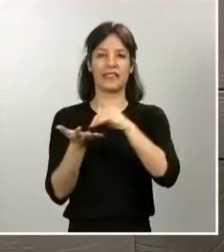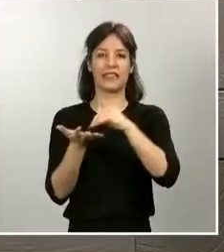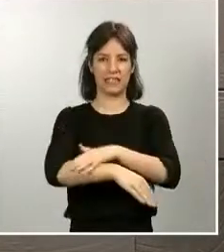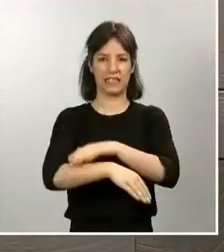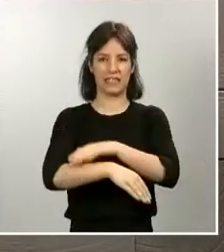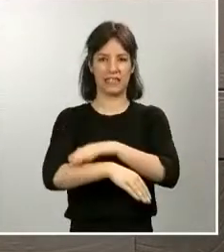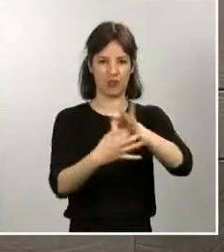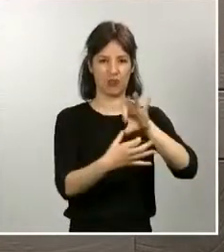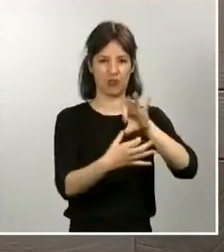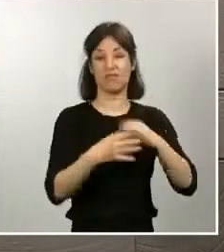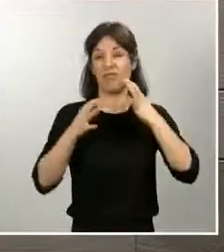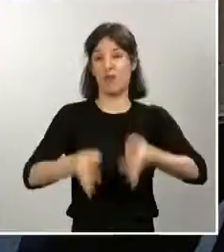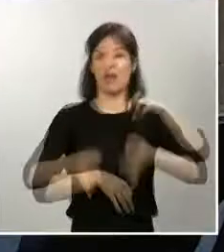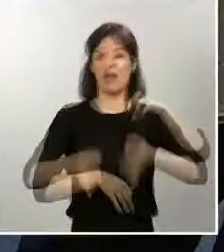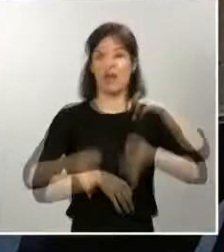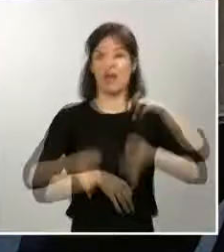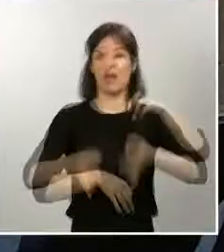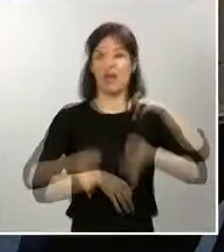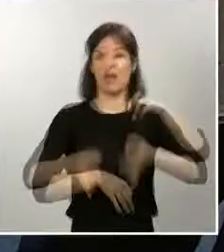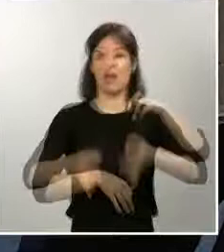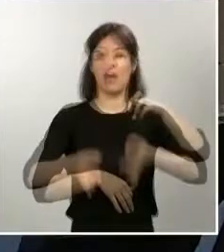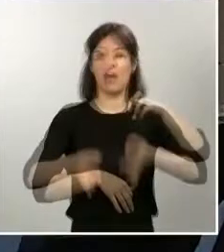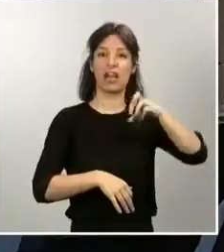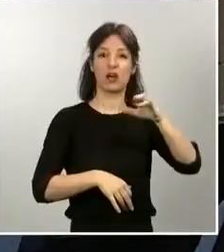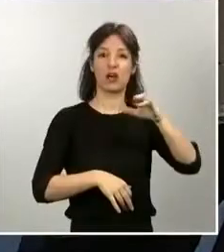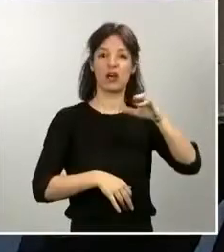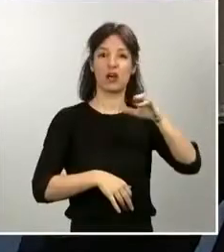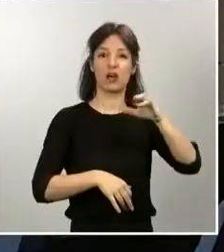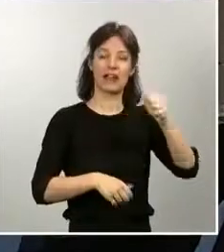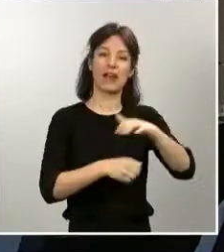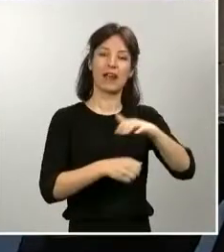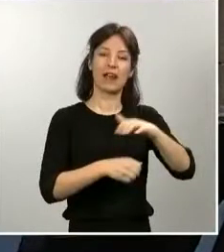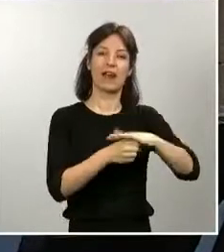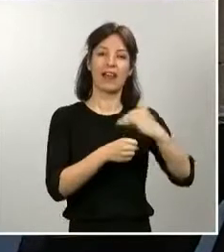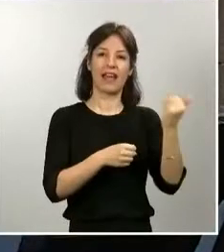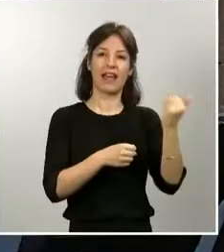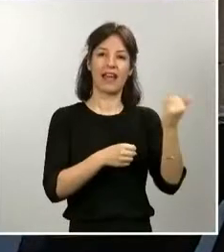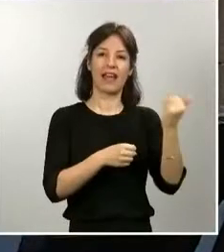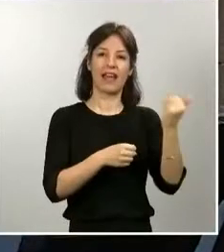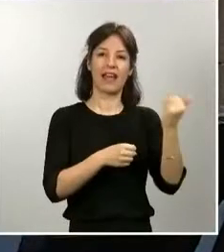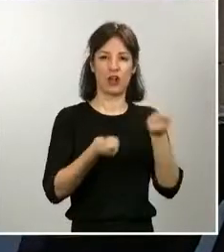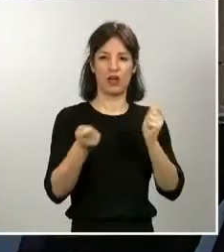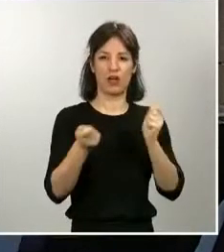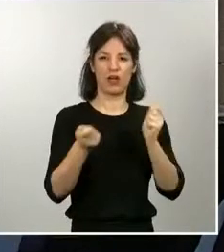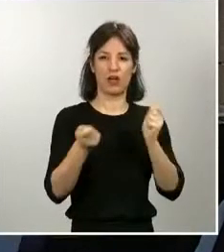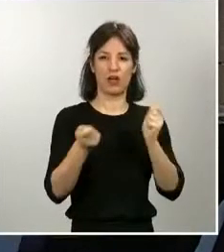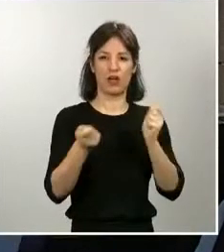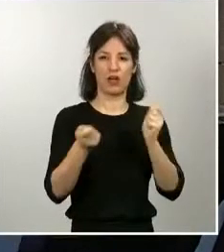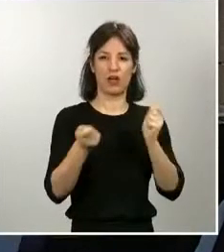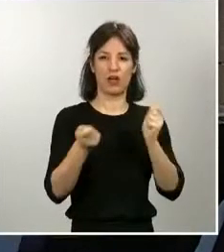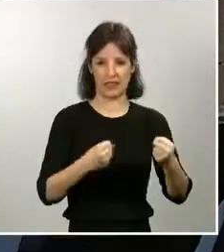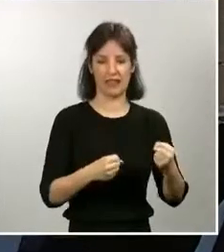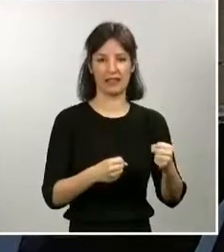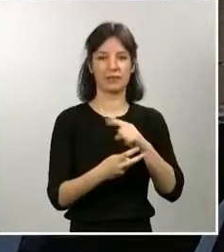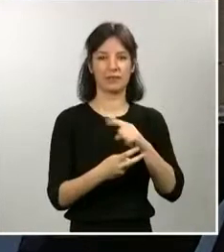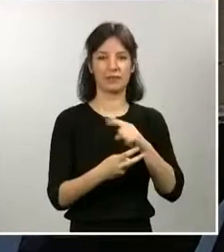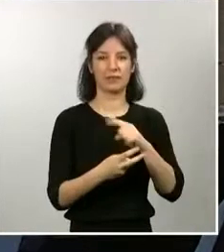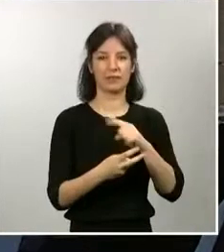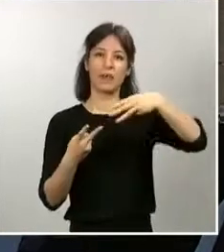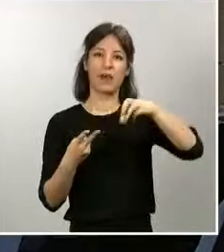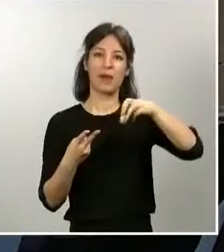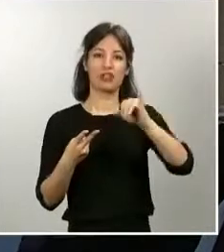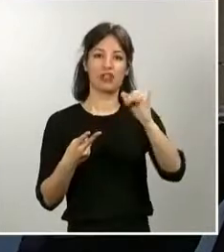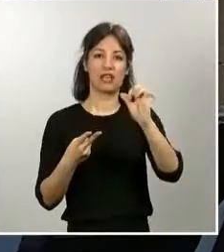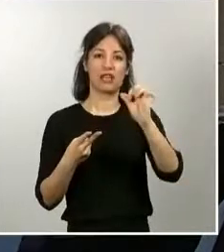mañana la doctora María José Sierra, jefa de área del Centro de Coordinación de Alertas y Emergencias Sanitarias, María José Rayo, secretaria general del